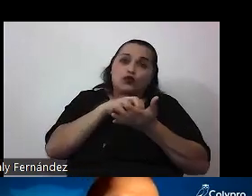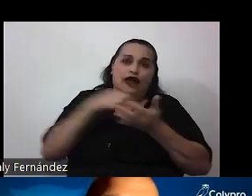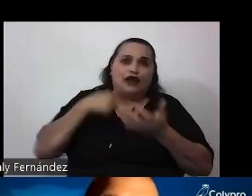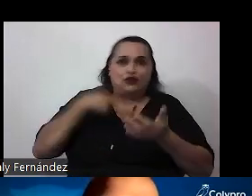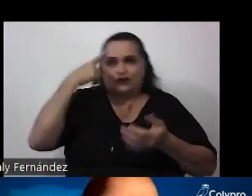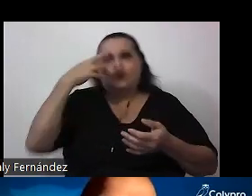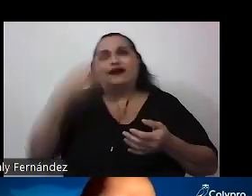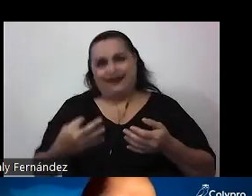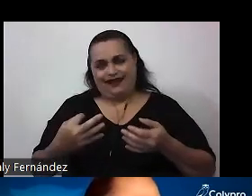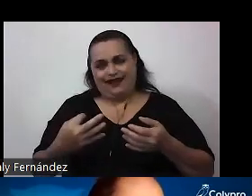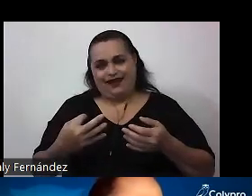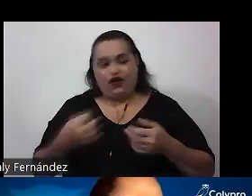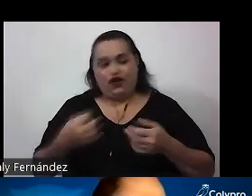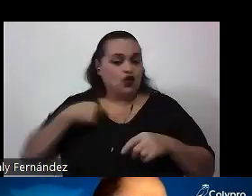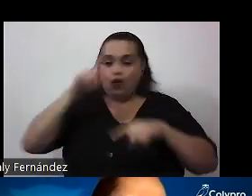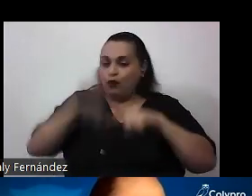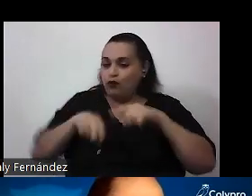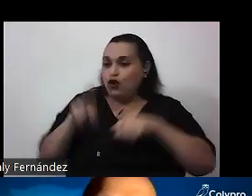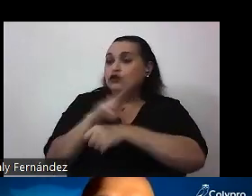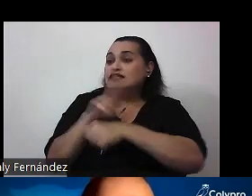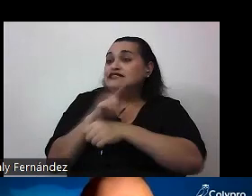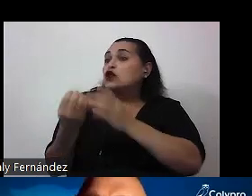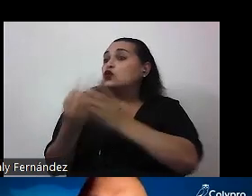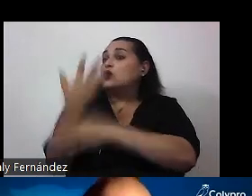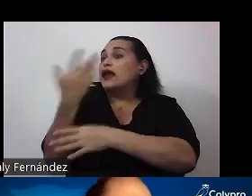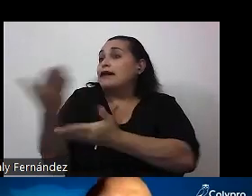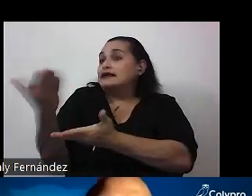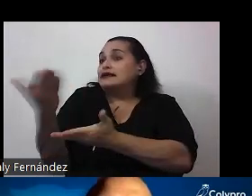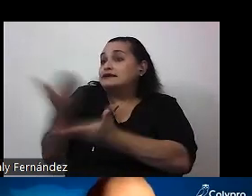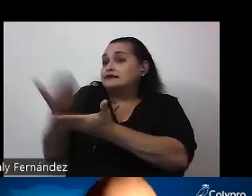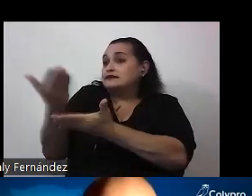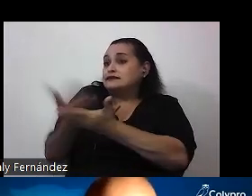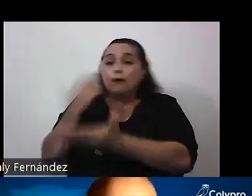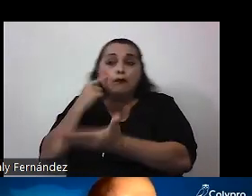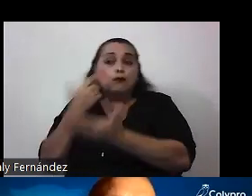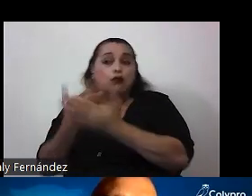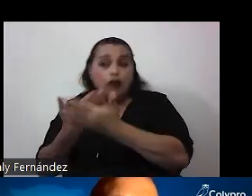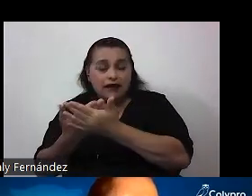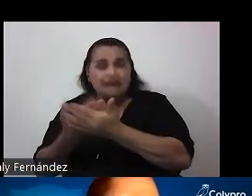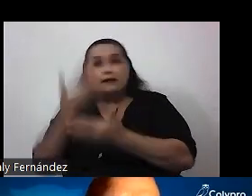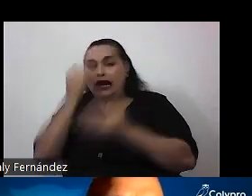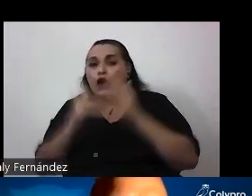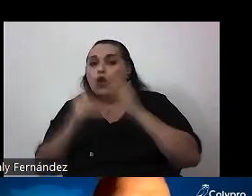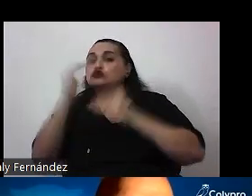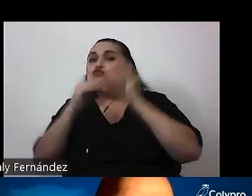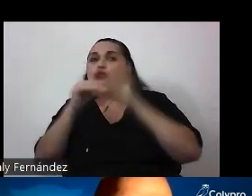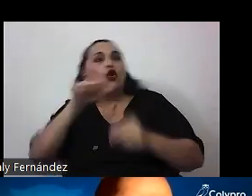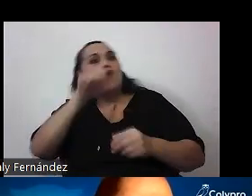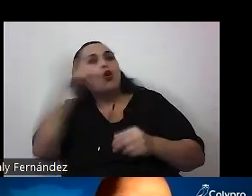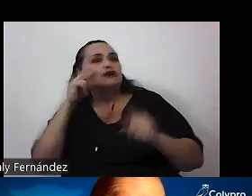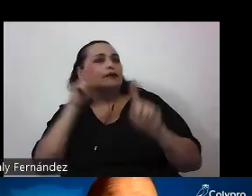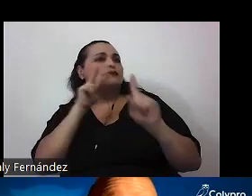capaz de utilizar nuevas evidencias o nuevos datos para construir otra mirada superadora sobre el fenómeno en cuestión,